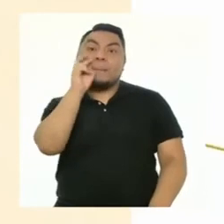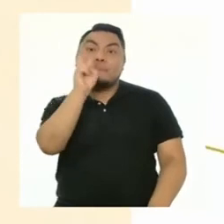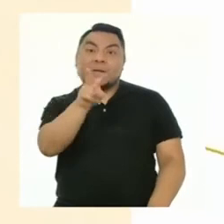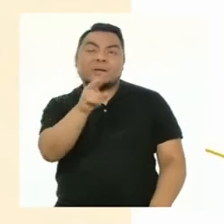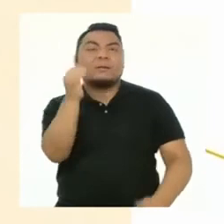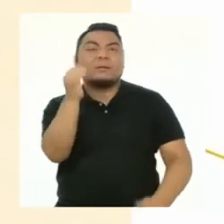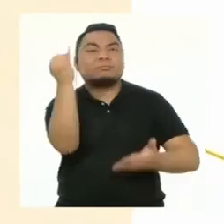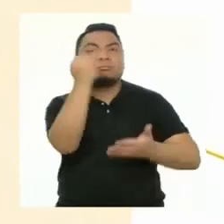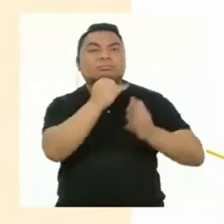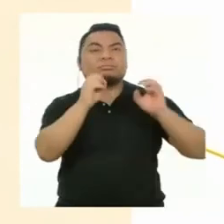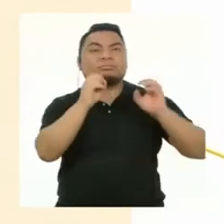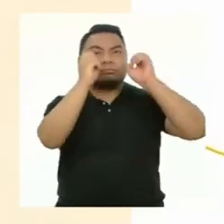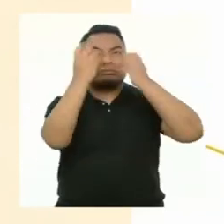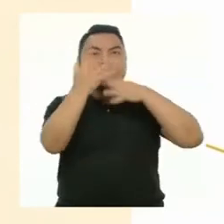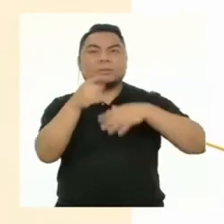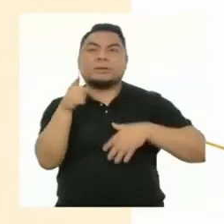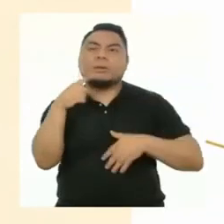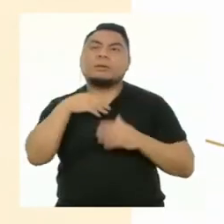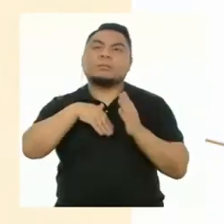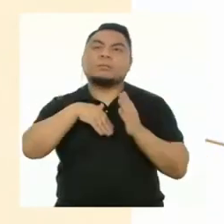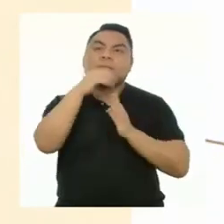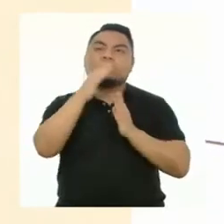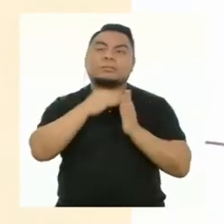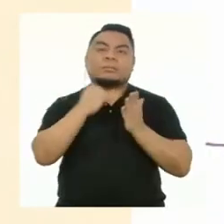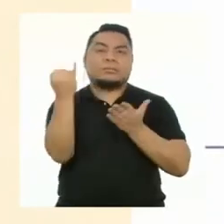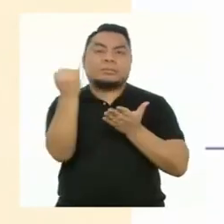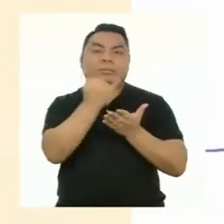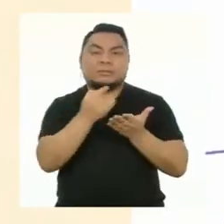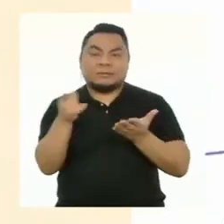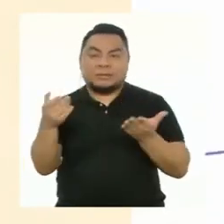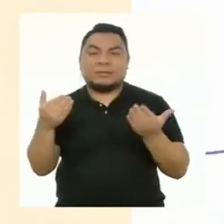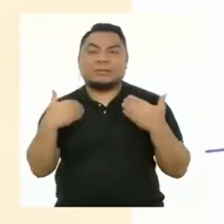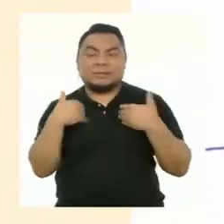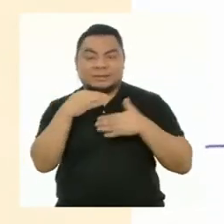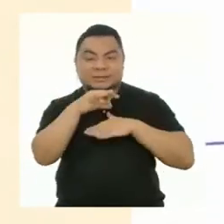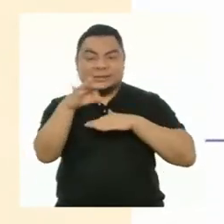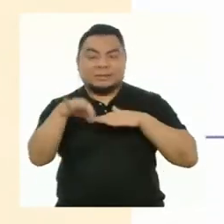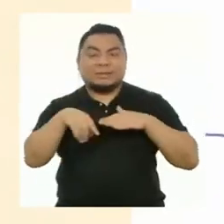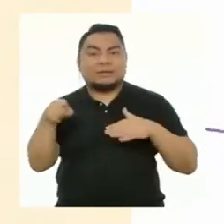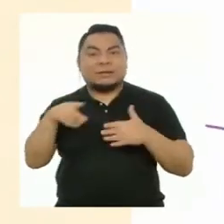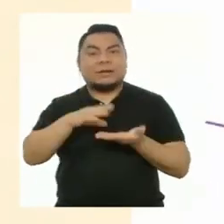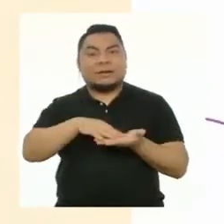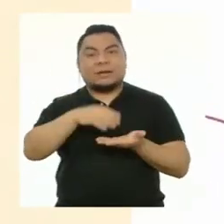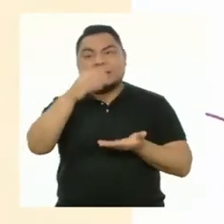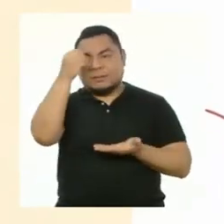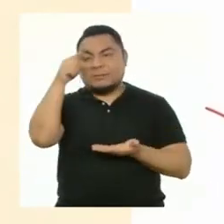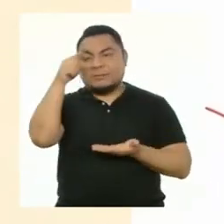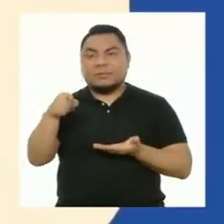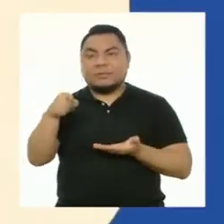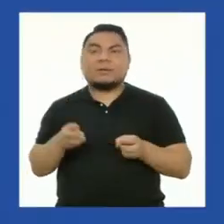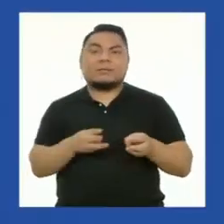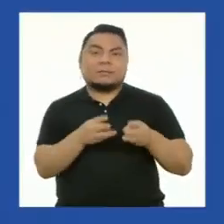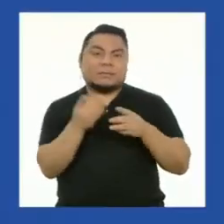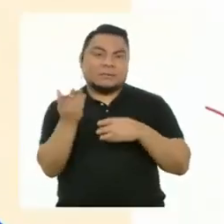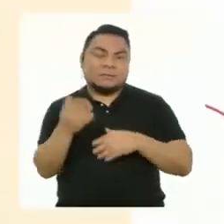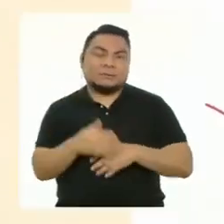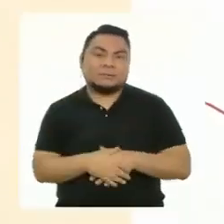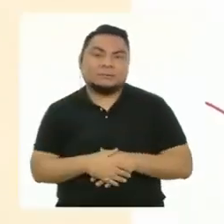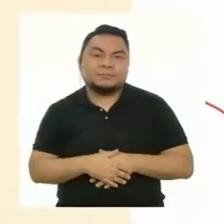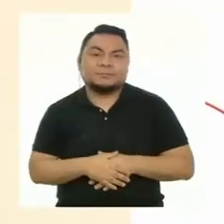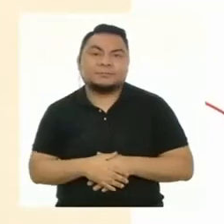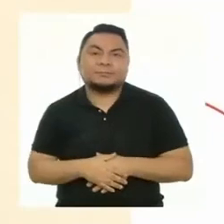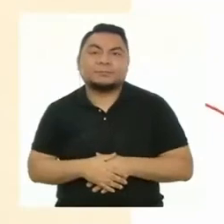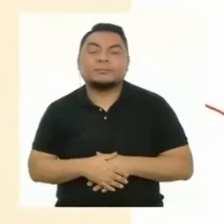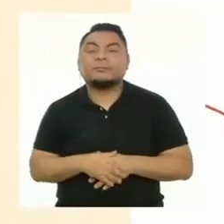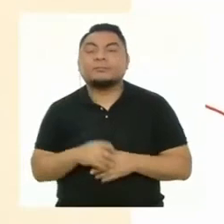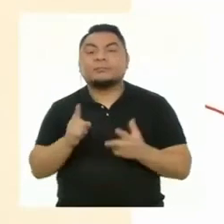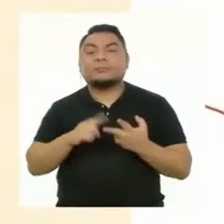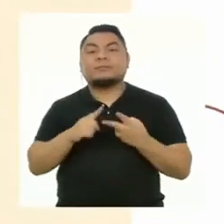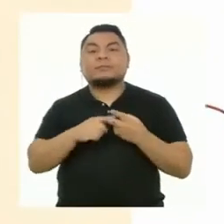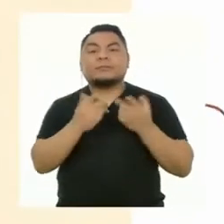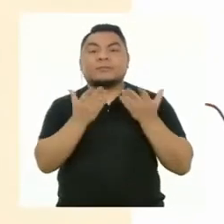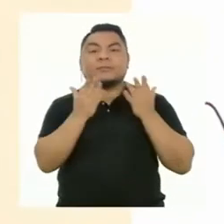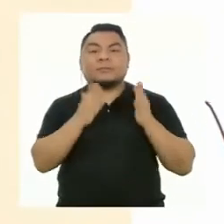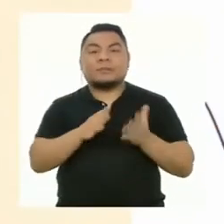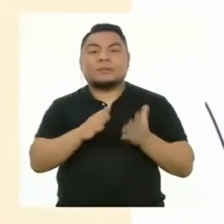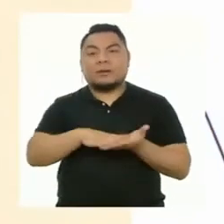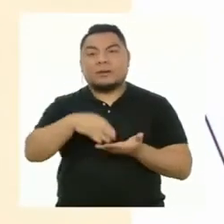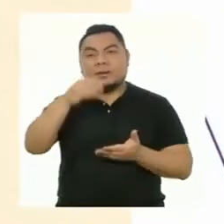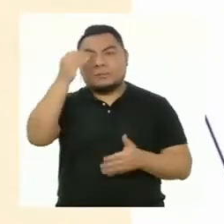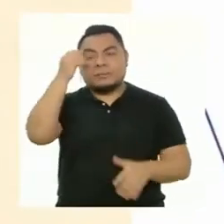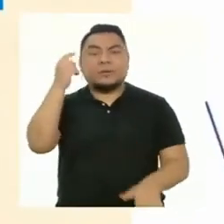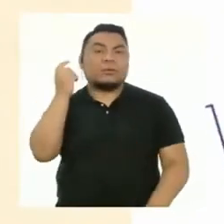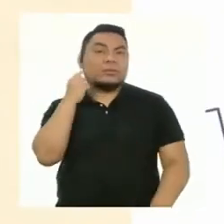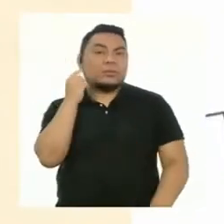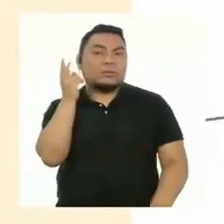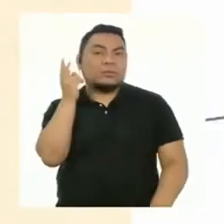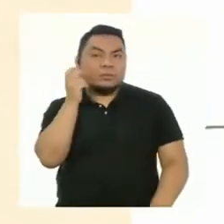ver. Por ejemplo, los pintores, los arquitectos suelen tener un tipo de aprendizaje de esta forma. Los estudiantes de